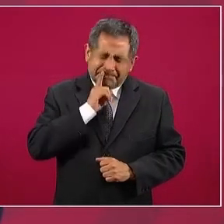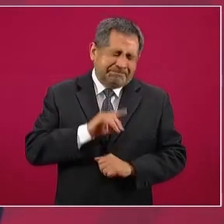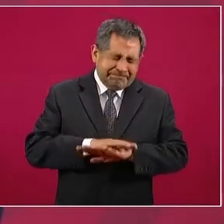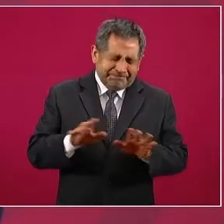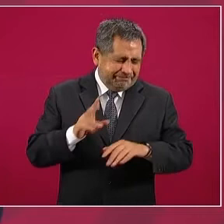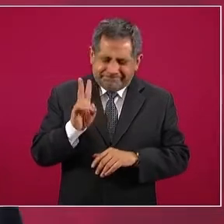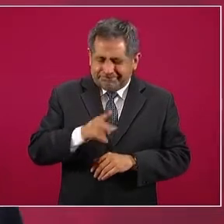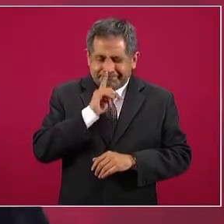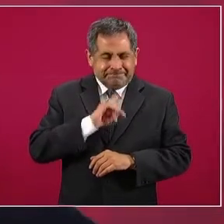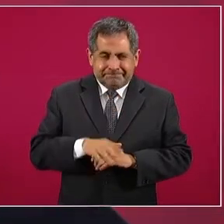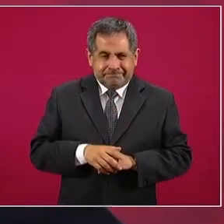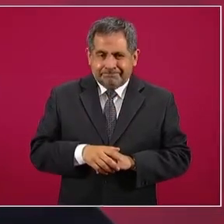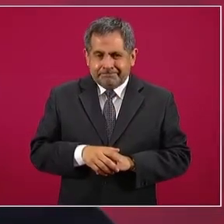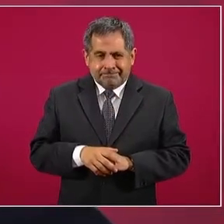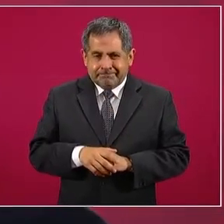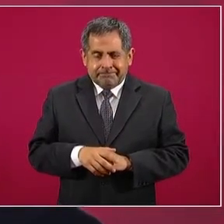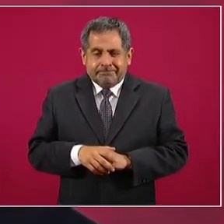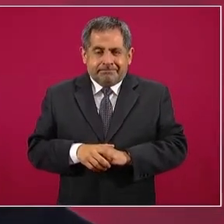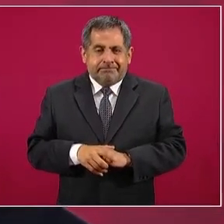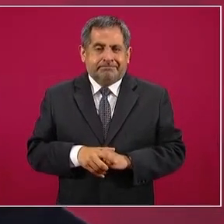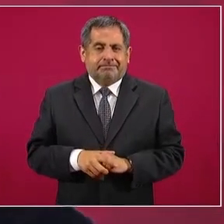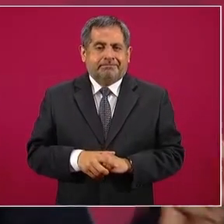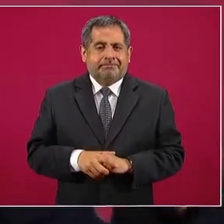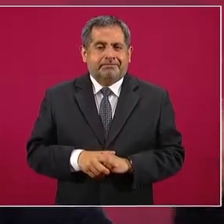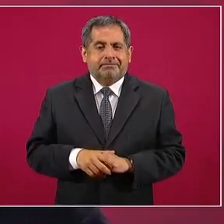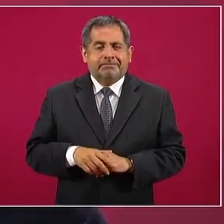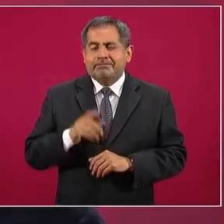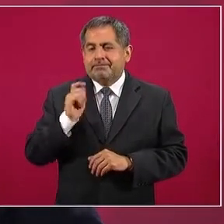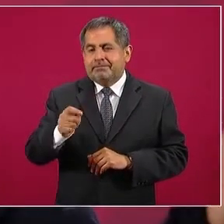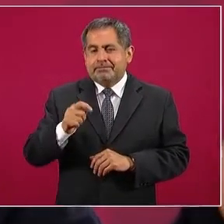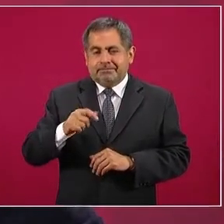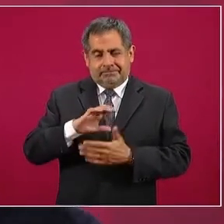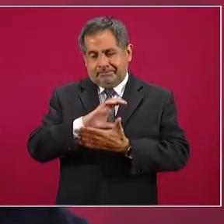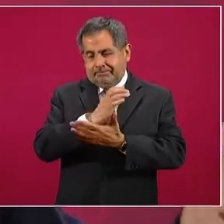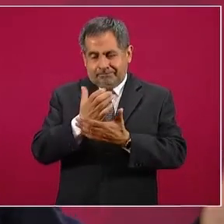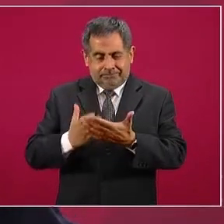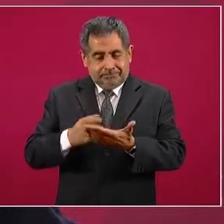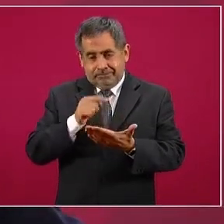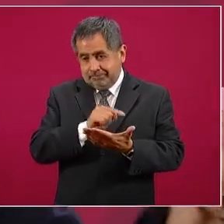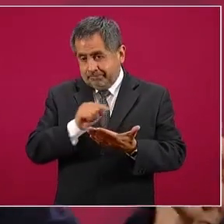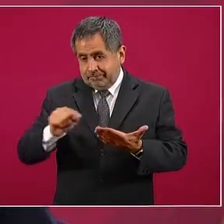No hay ningún contrato